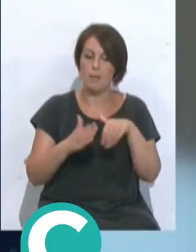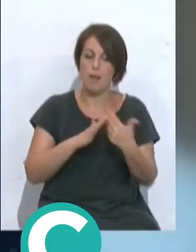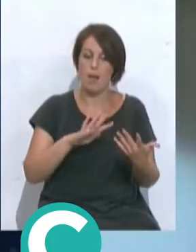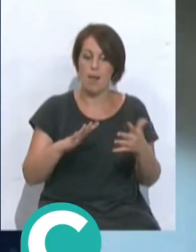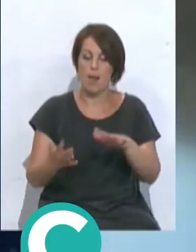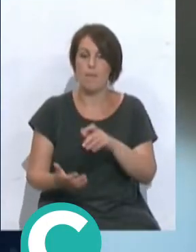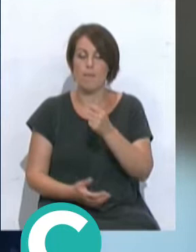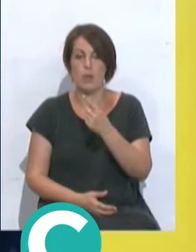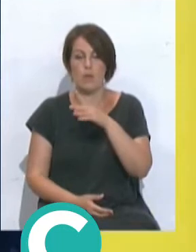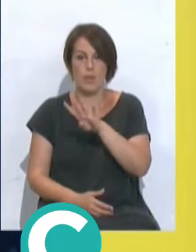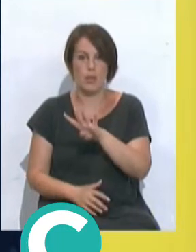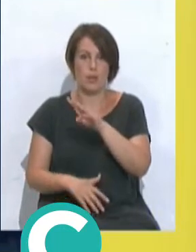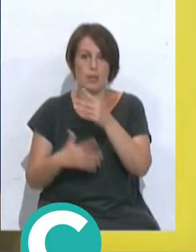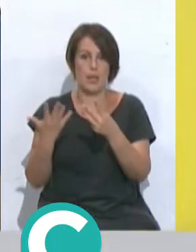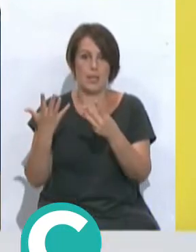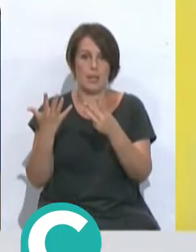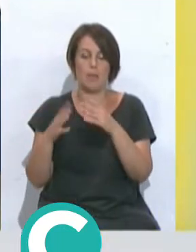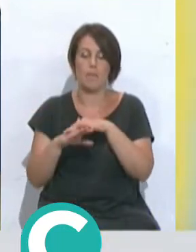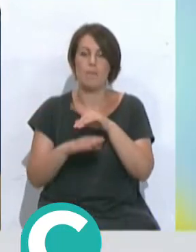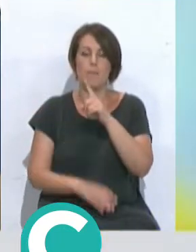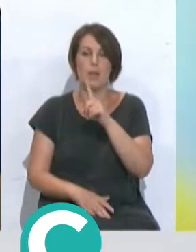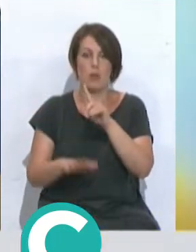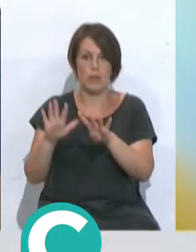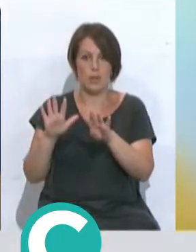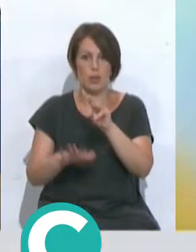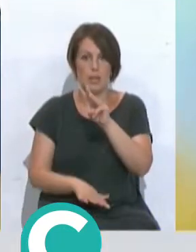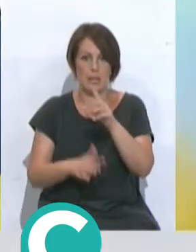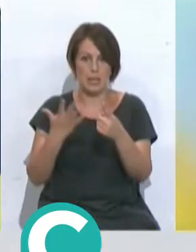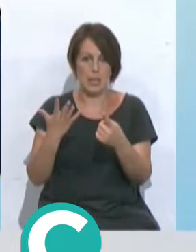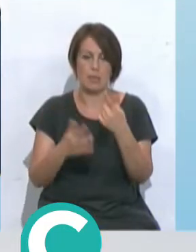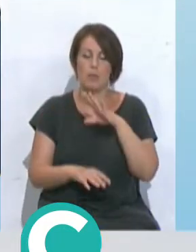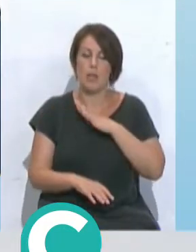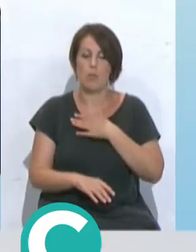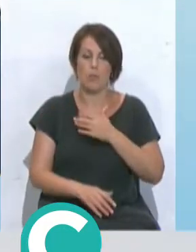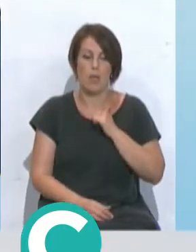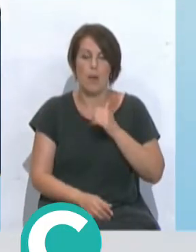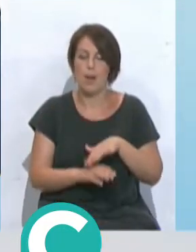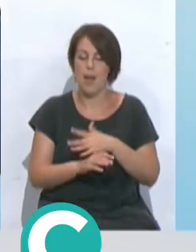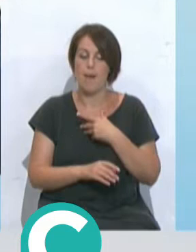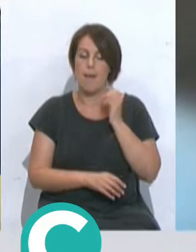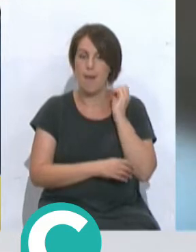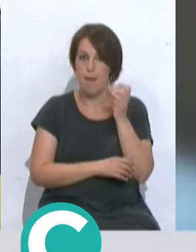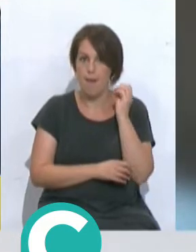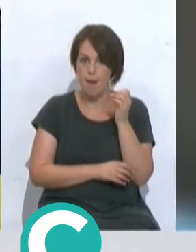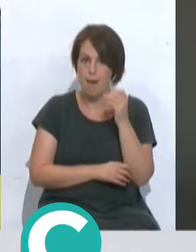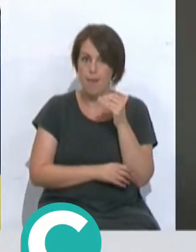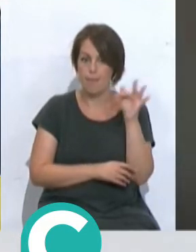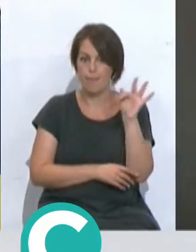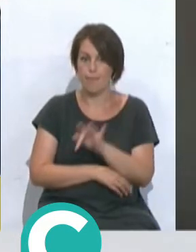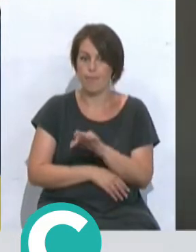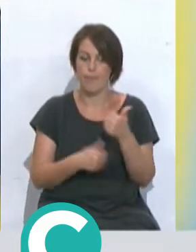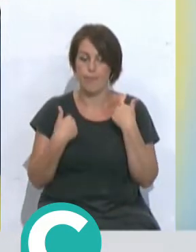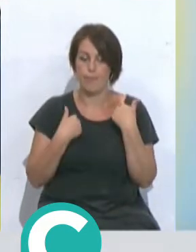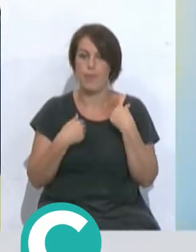1936. Mañana tendremos la oportunidad de ofrecer esa comparecencia por parte del